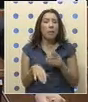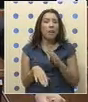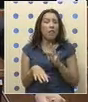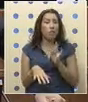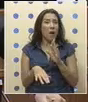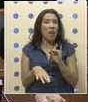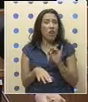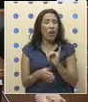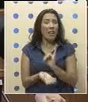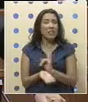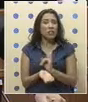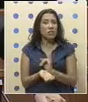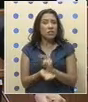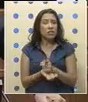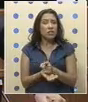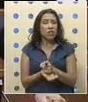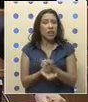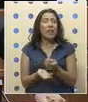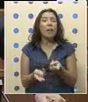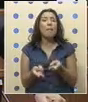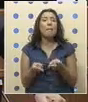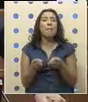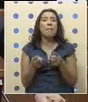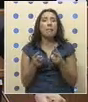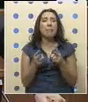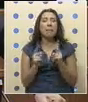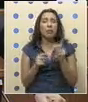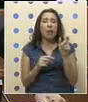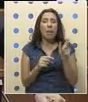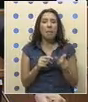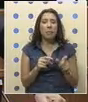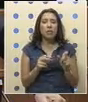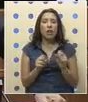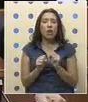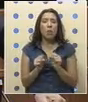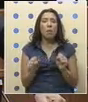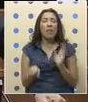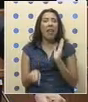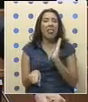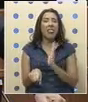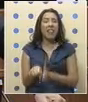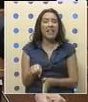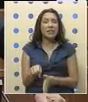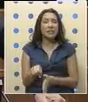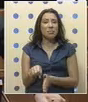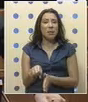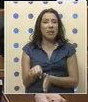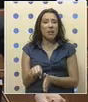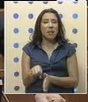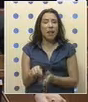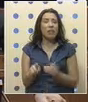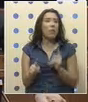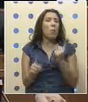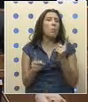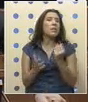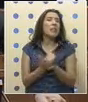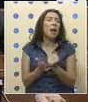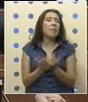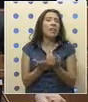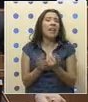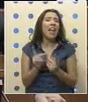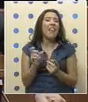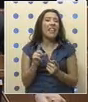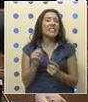institucionalmente es una institución que lo que permite es que una persona no pueda ser despedida salvo un trámite previo, que es el